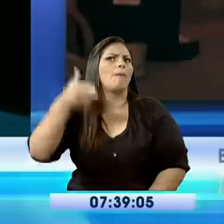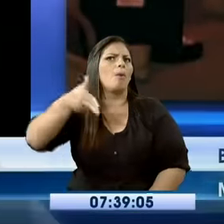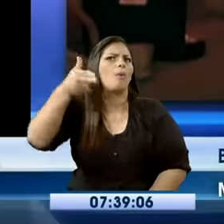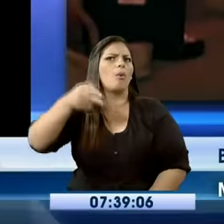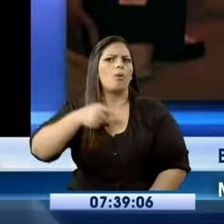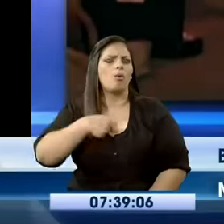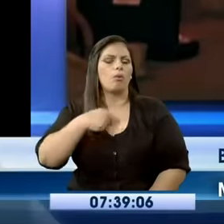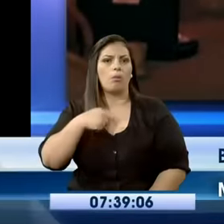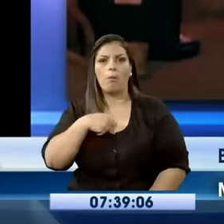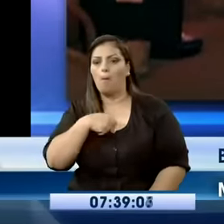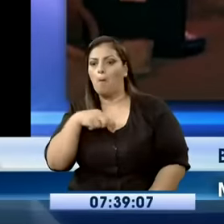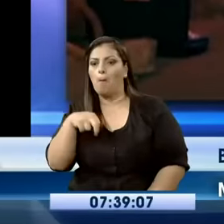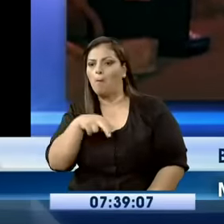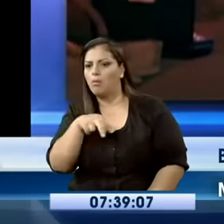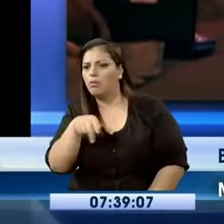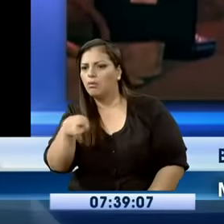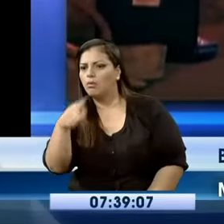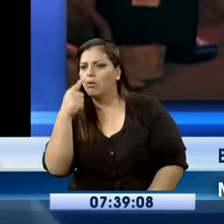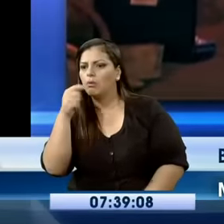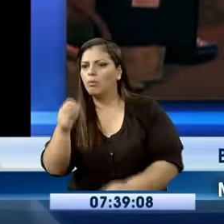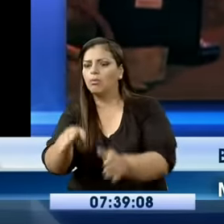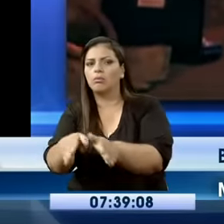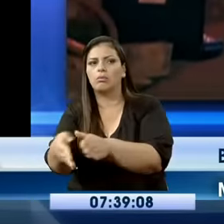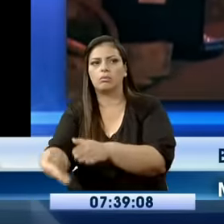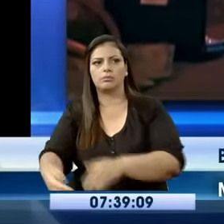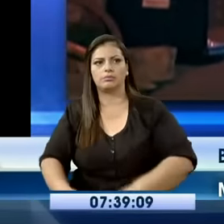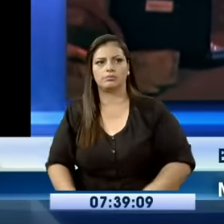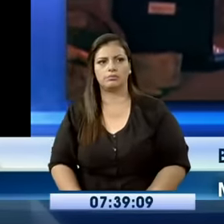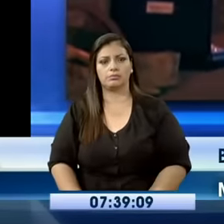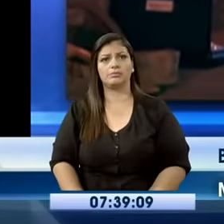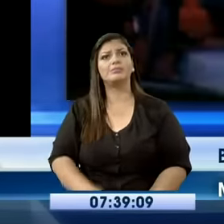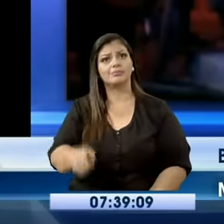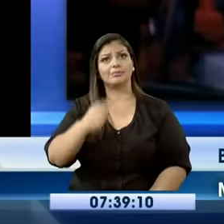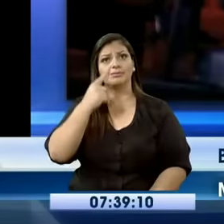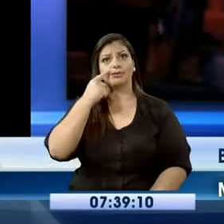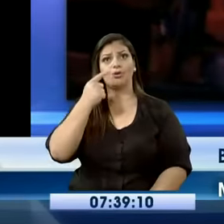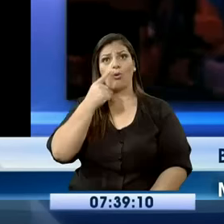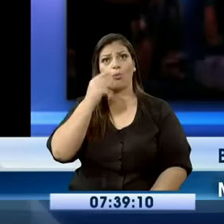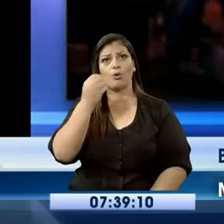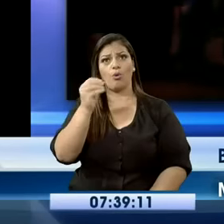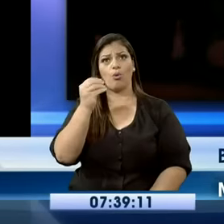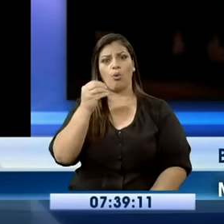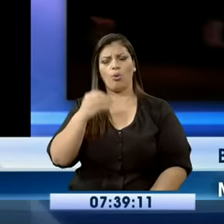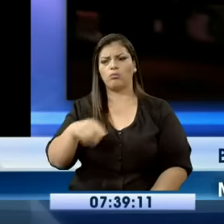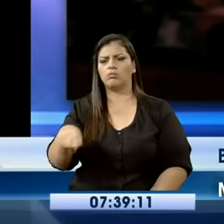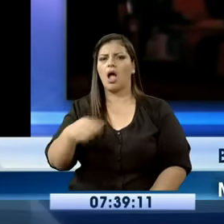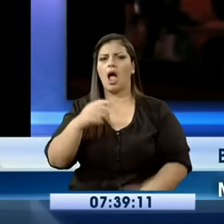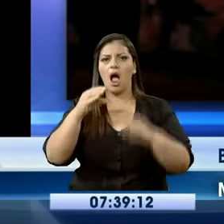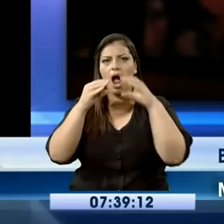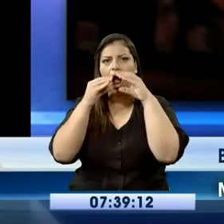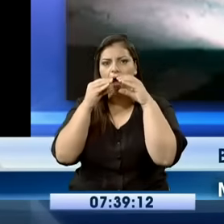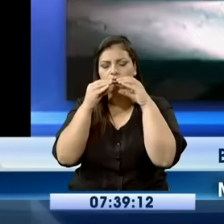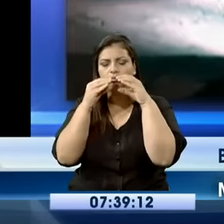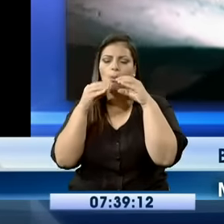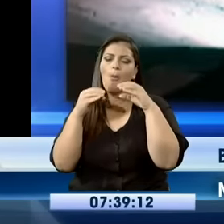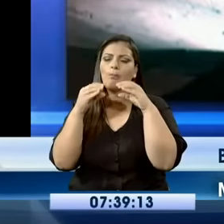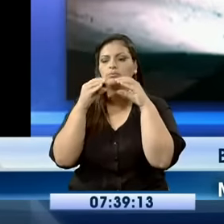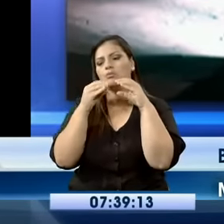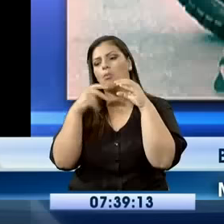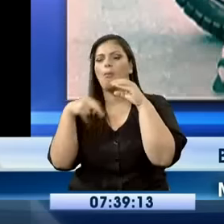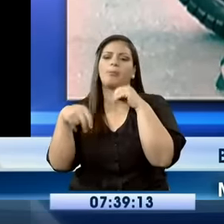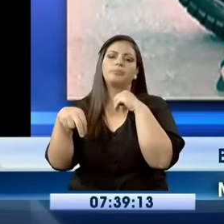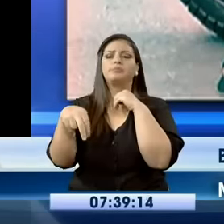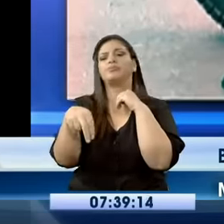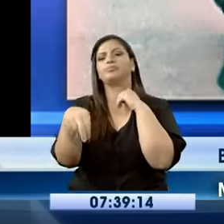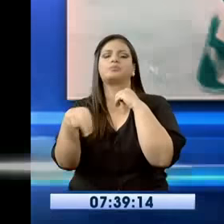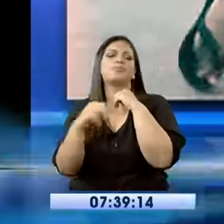hombre ya ahí, ya muerto, ya estaba muerto. Lo dispararon, venía caminando el chico tranquilo, venía comiendo una hamburguesa, decía ahí, ahí no me hace escuchar el tiro y nada más.